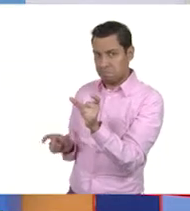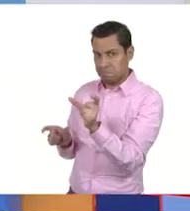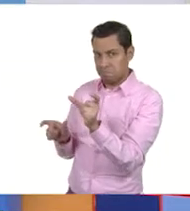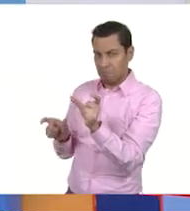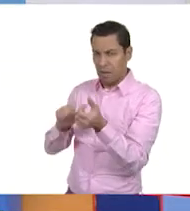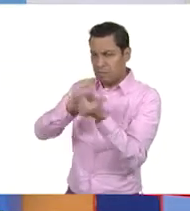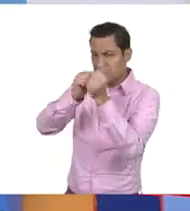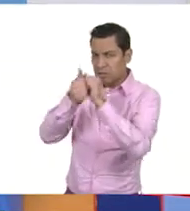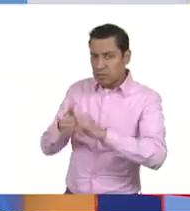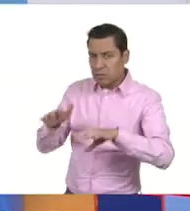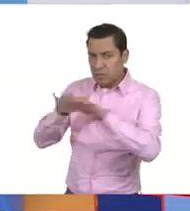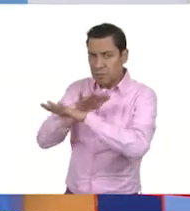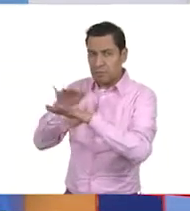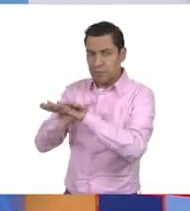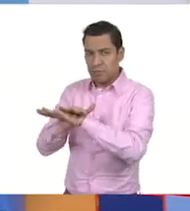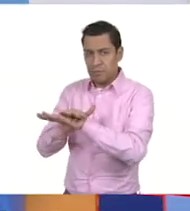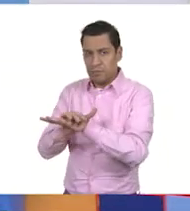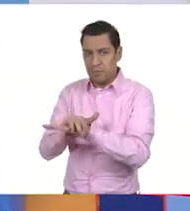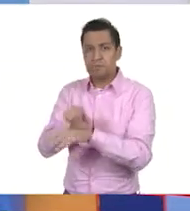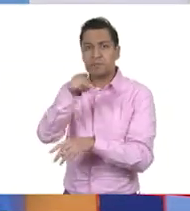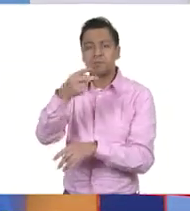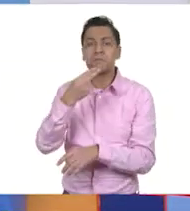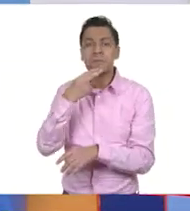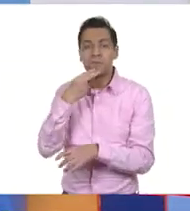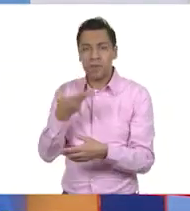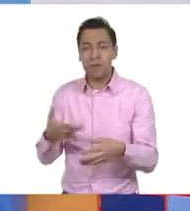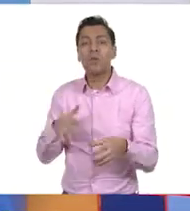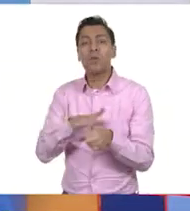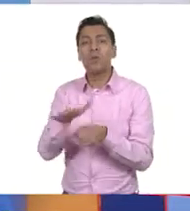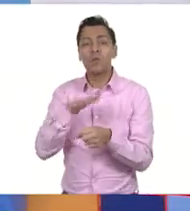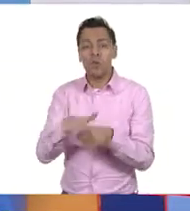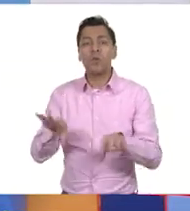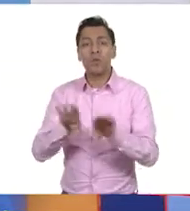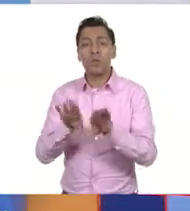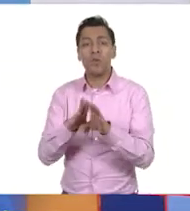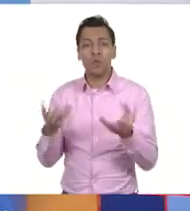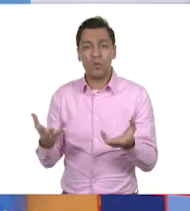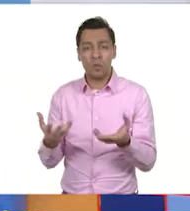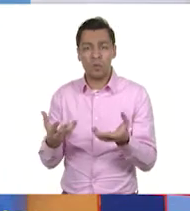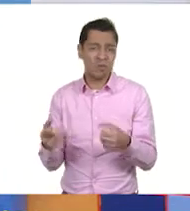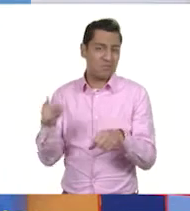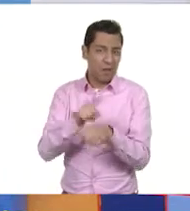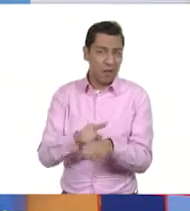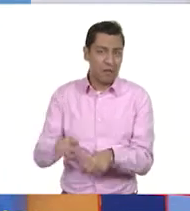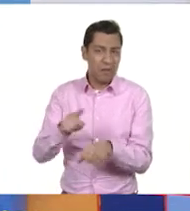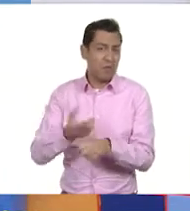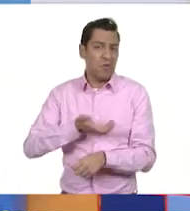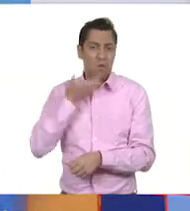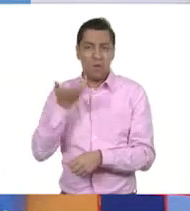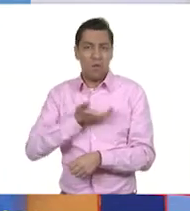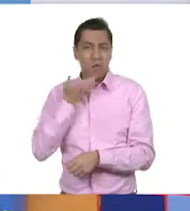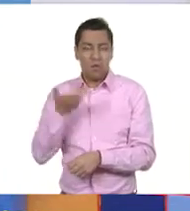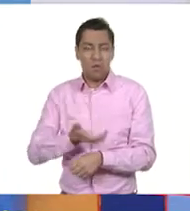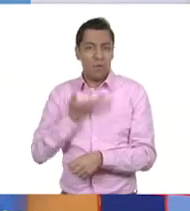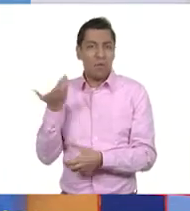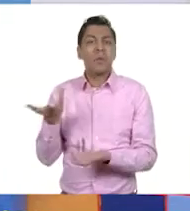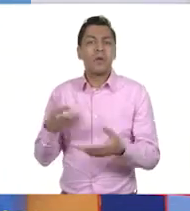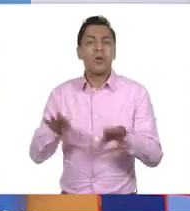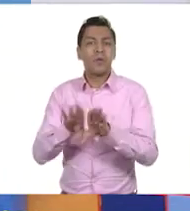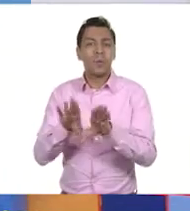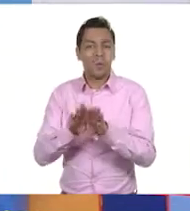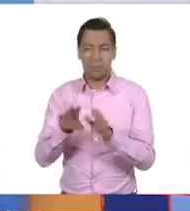es lo que estamos ocupando y tal vez podemos encontrar en cuál ocupamos más cosas o de dónde ocupamos más cosas. Claro.